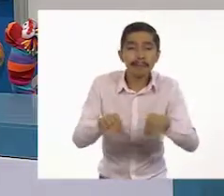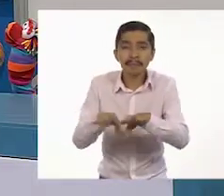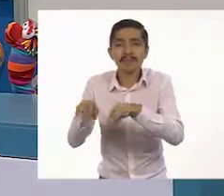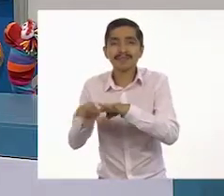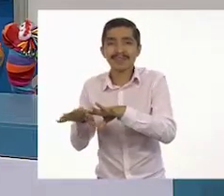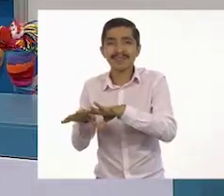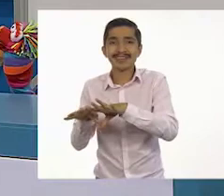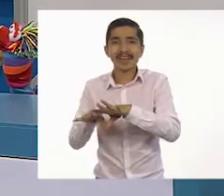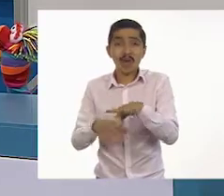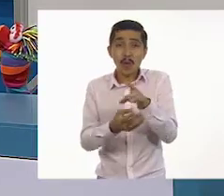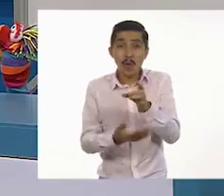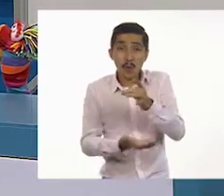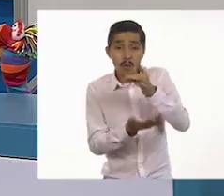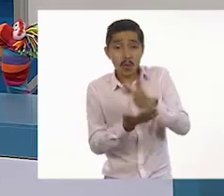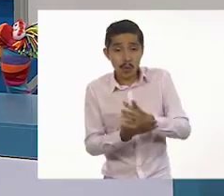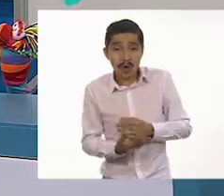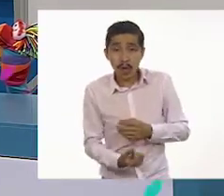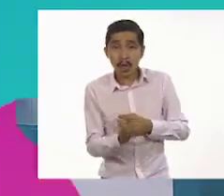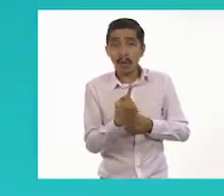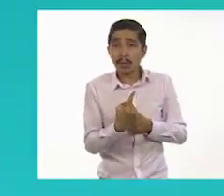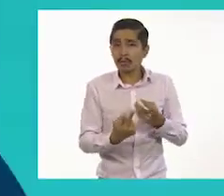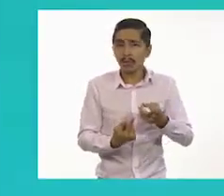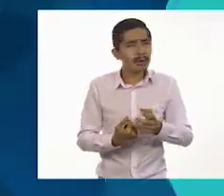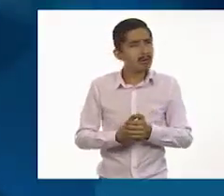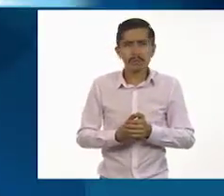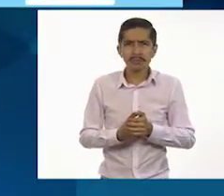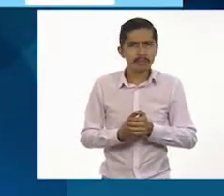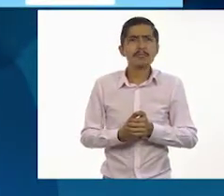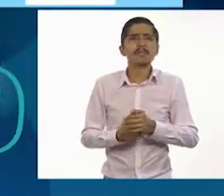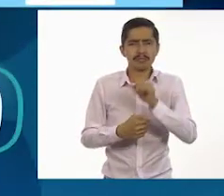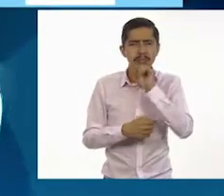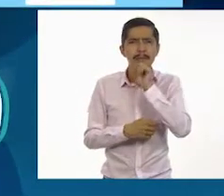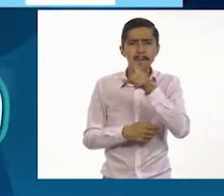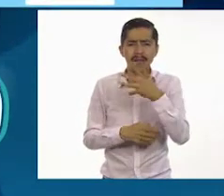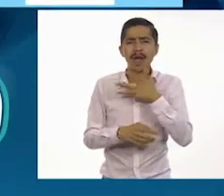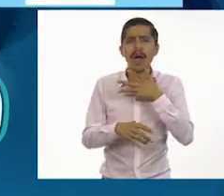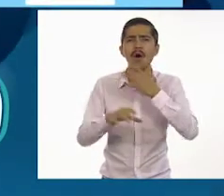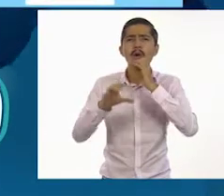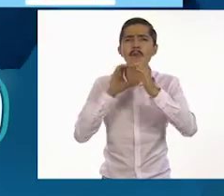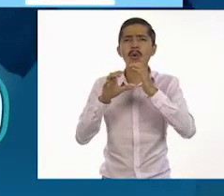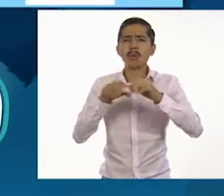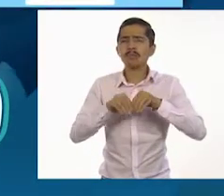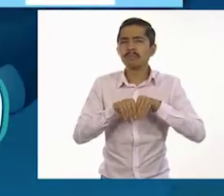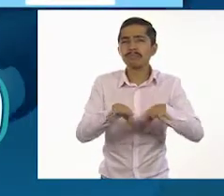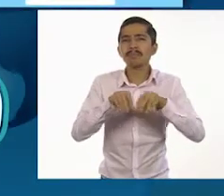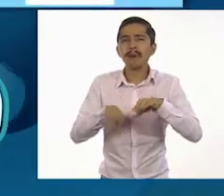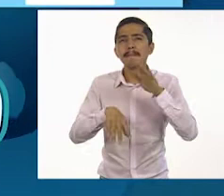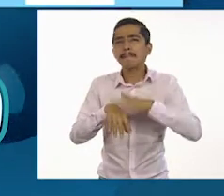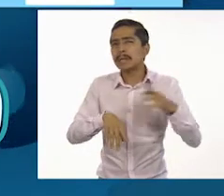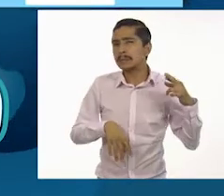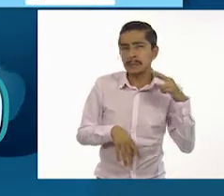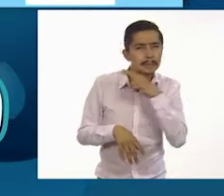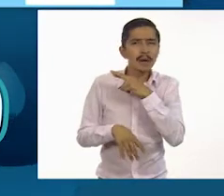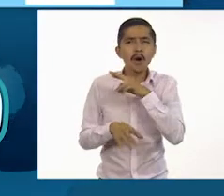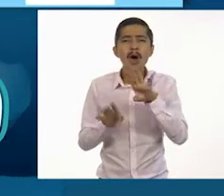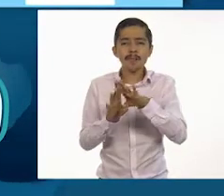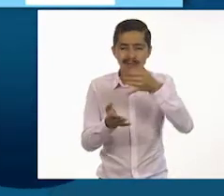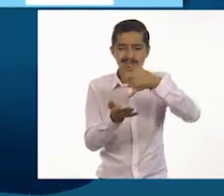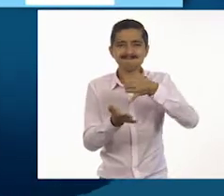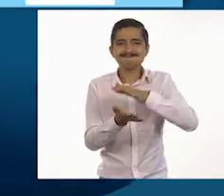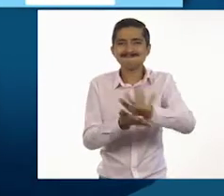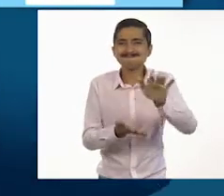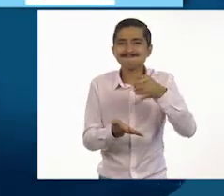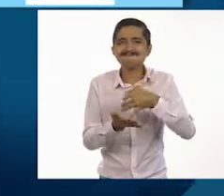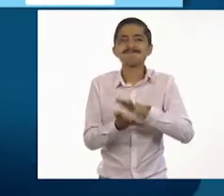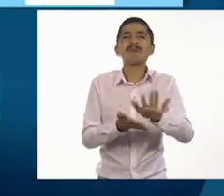no es el único. Existen también medios de comunicación que pueden llegar a ser más rápidos que los impresos. Como, por ejemplo,